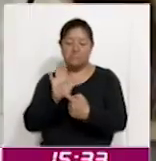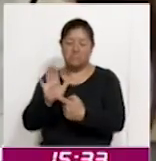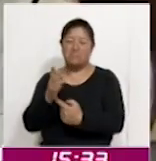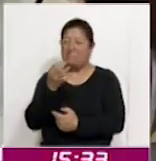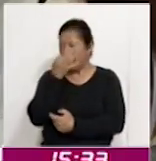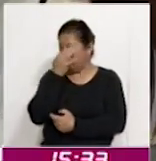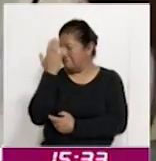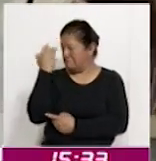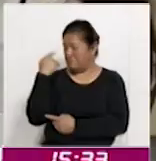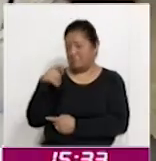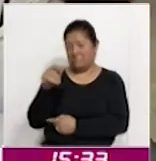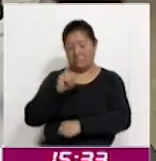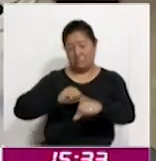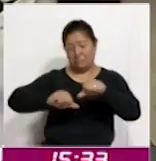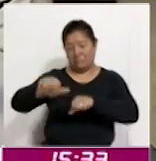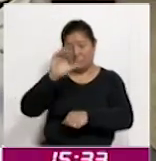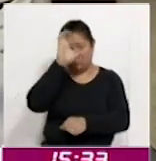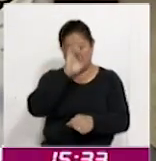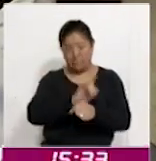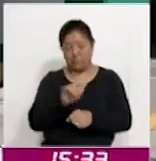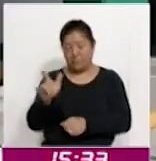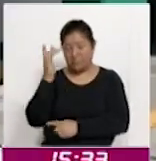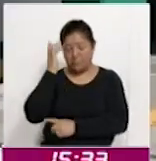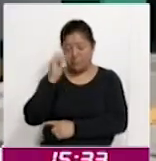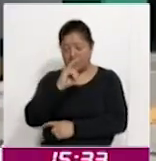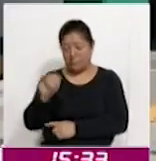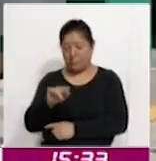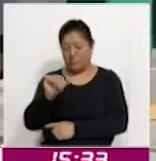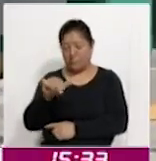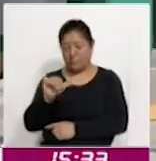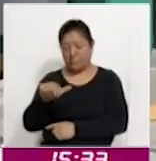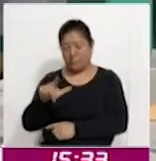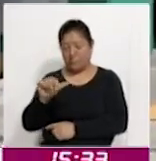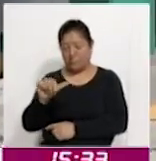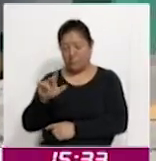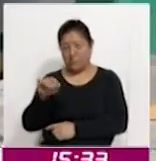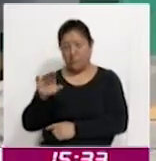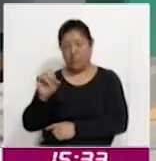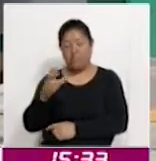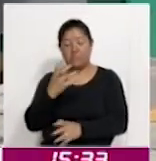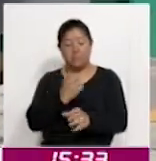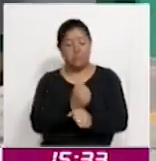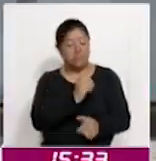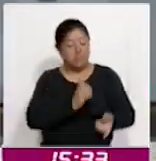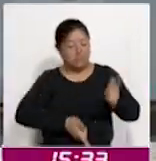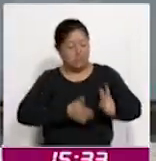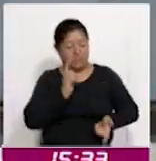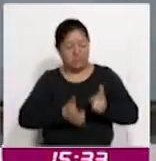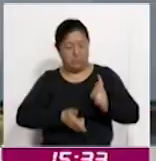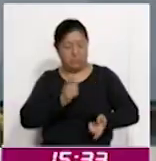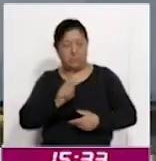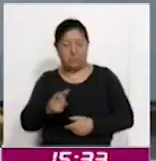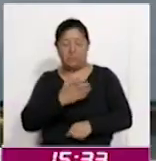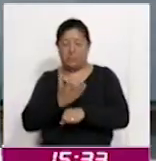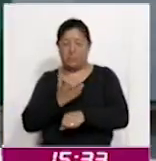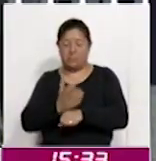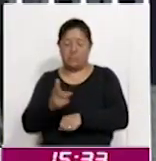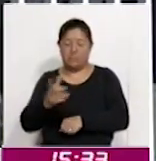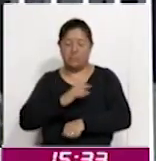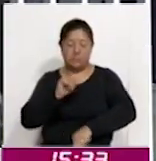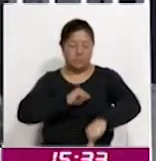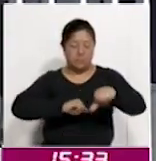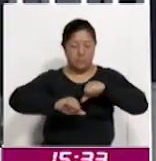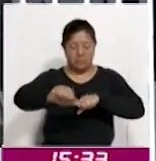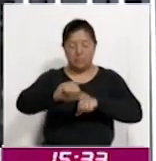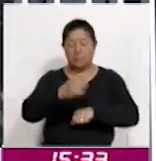académico-cultural realizado en San Juan, Álamo, Texas, con impacto positivo en la formación académica y cultural de los